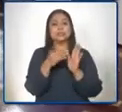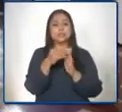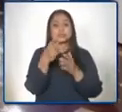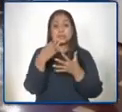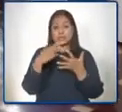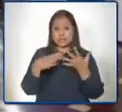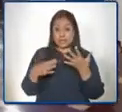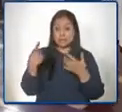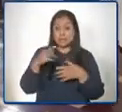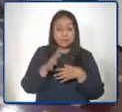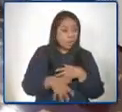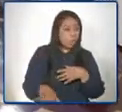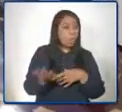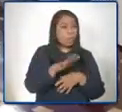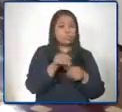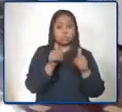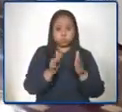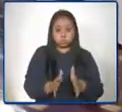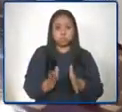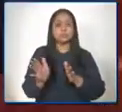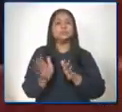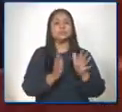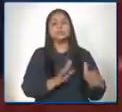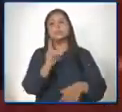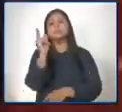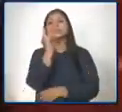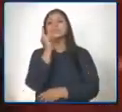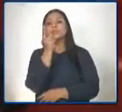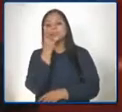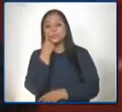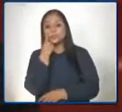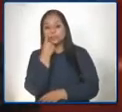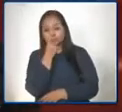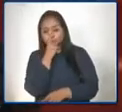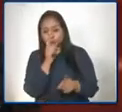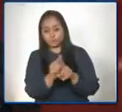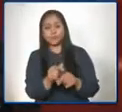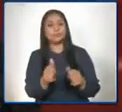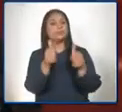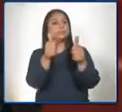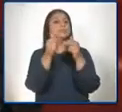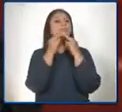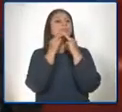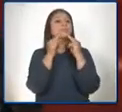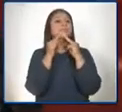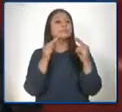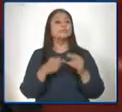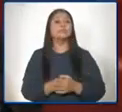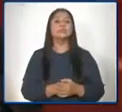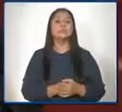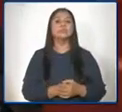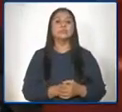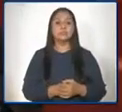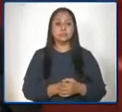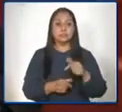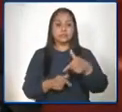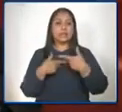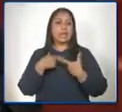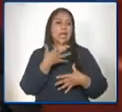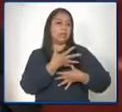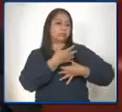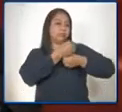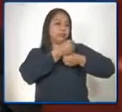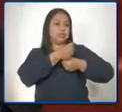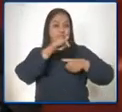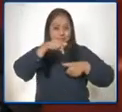para todos los niños. Es importante cerrar con una fabulosa noticia y la teníamos guardada justo